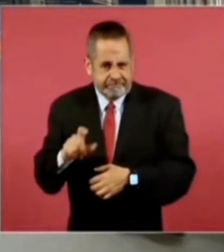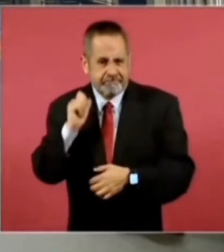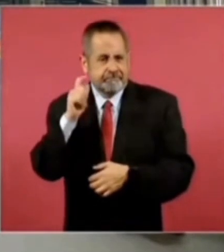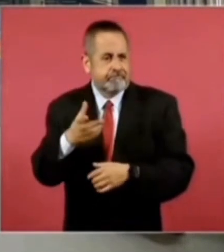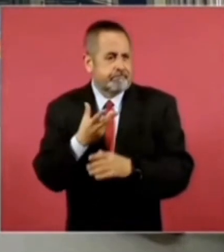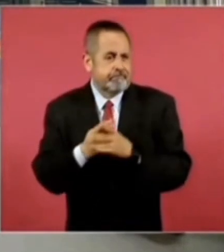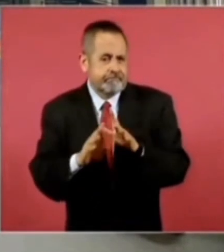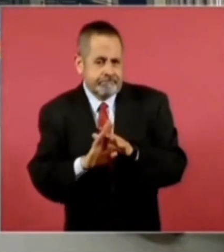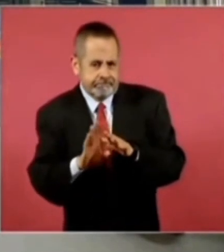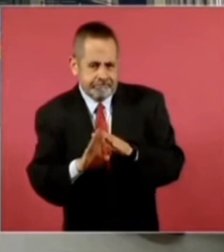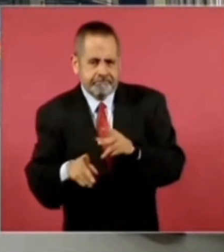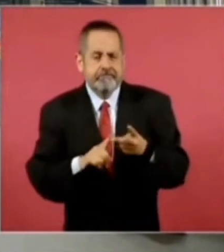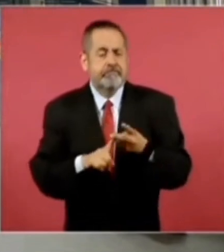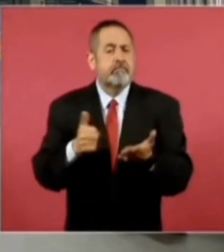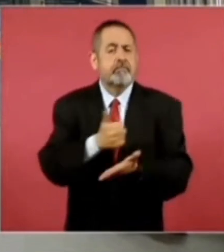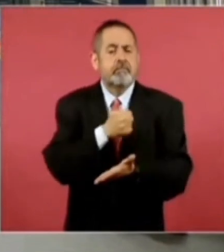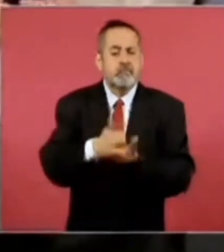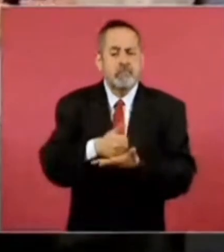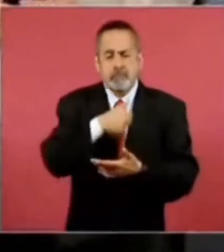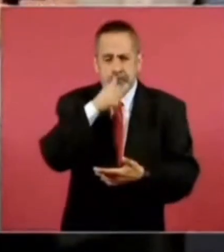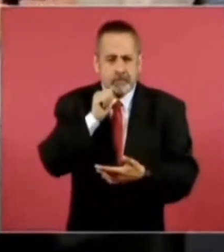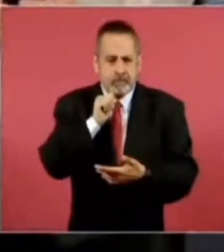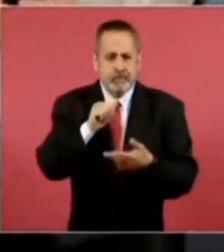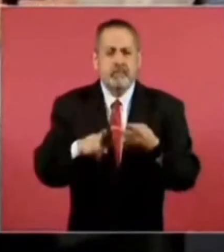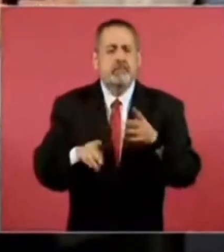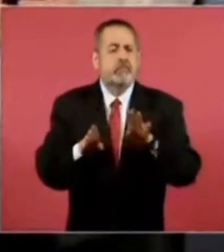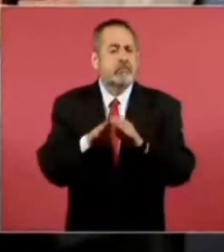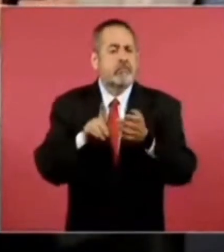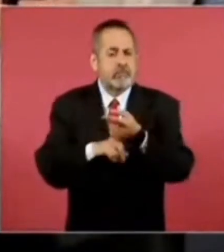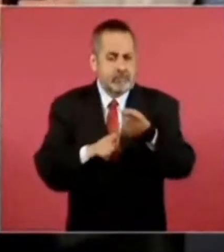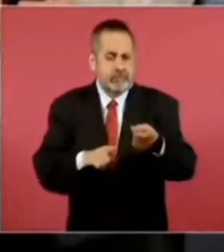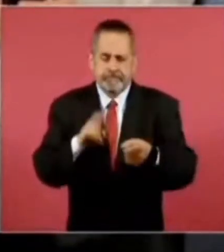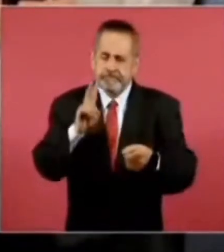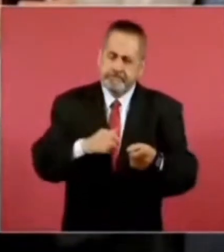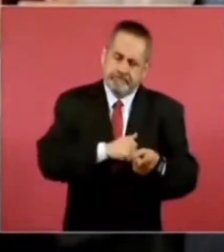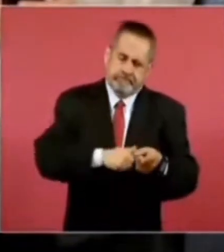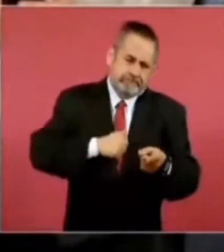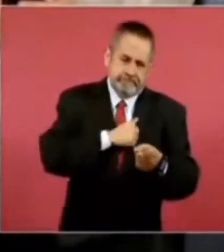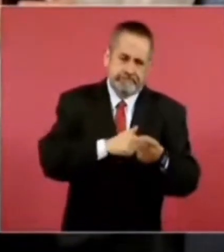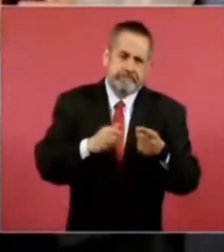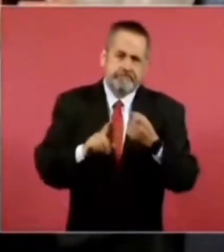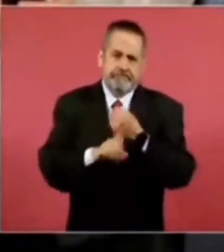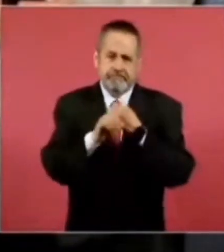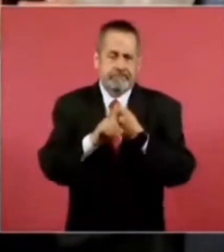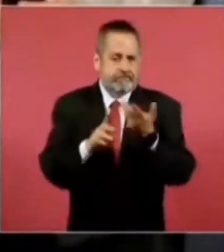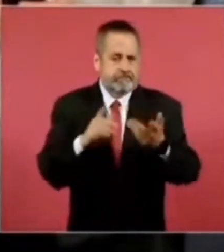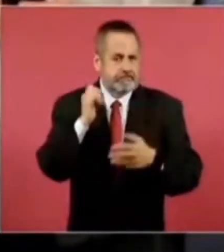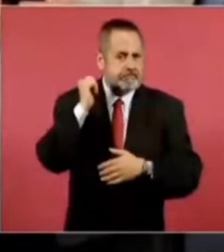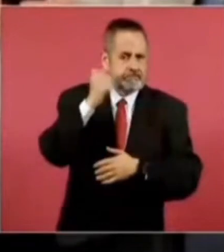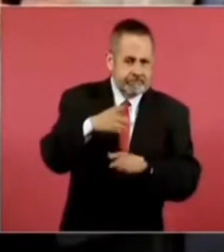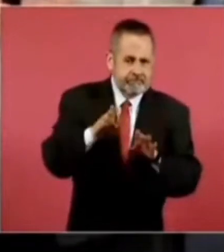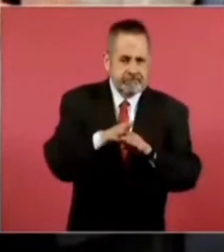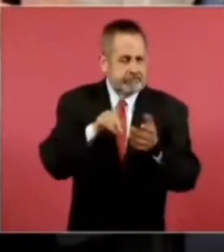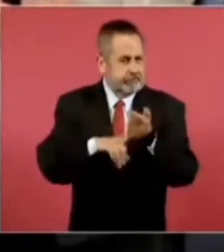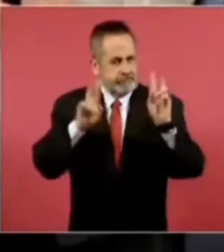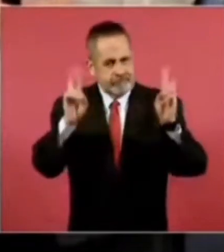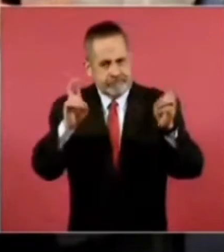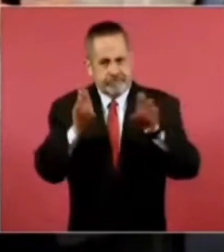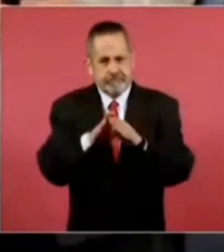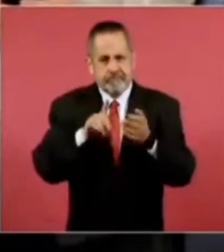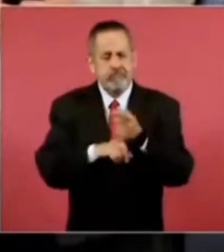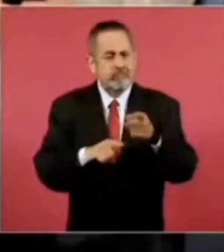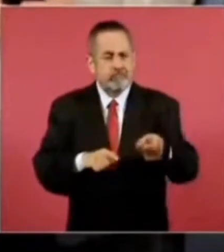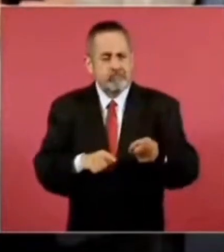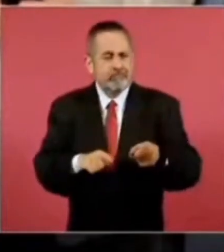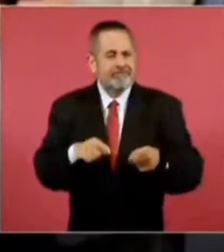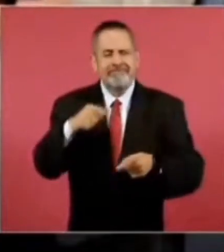también Ciudad Juárez y estas zonas que han sido una lamentable crisis migratoria. ¿Se tocó este tema de las